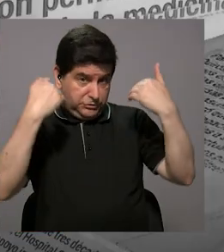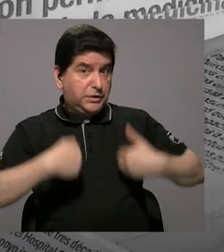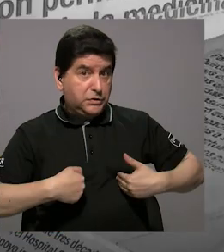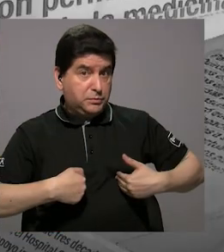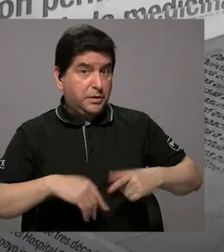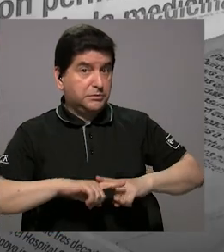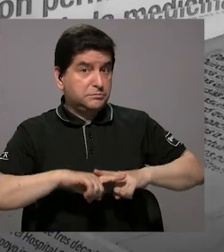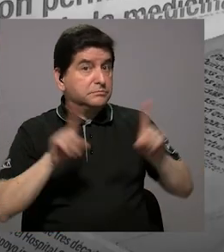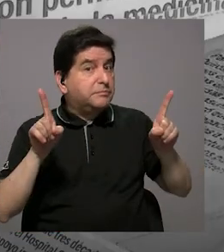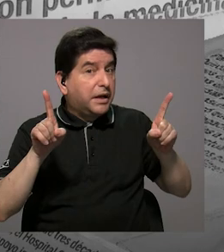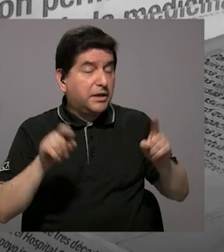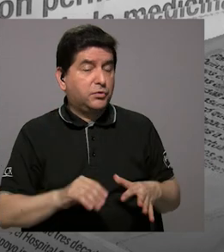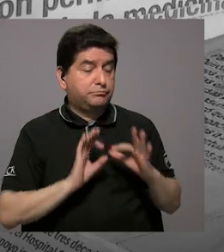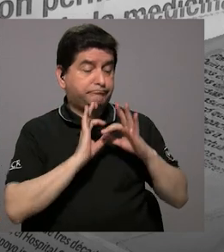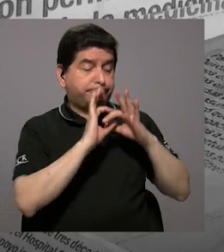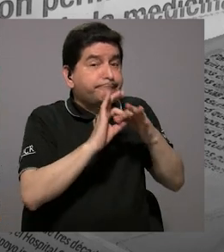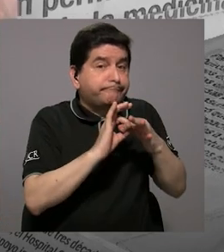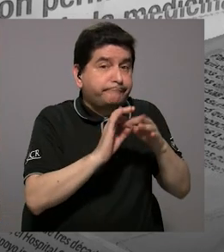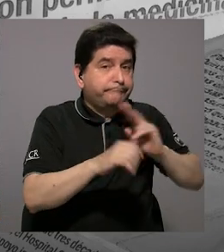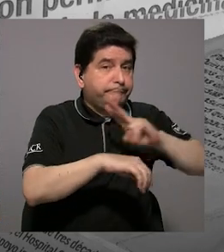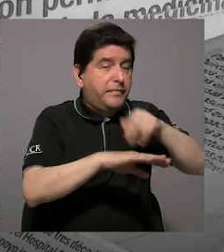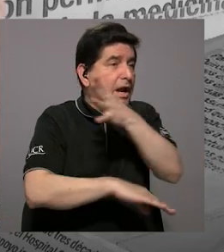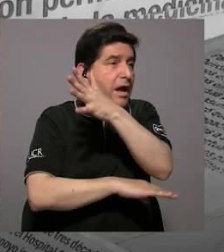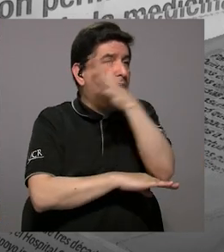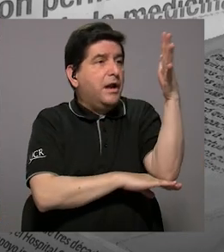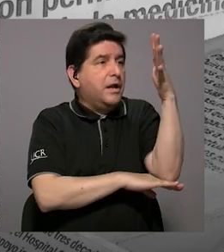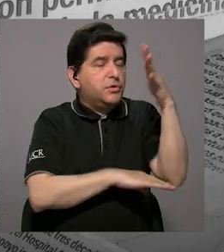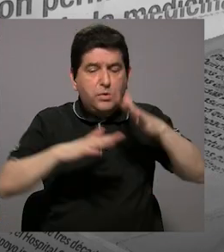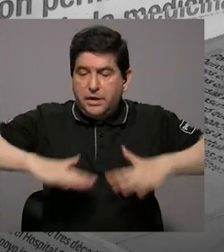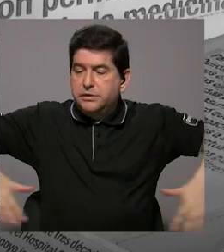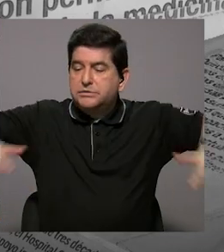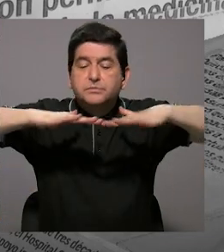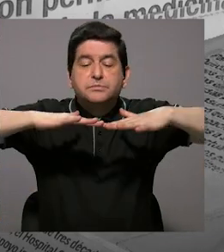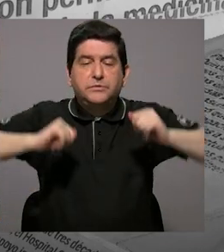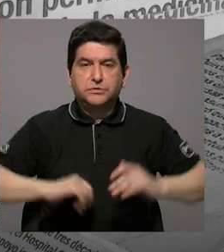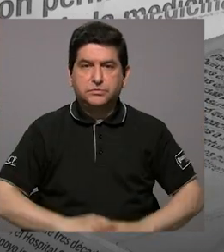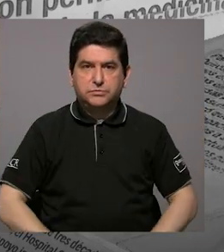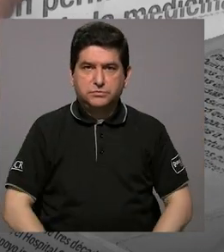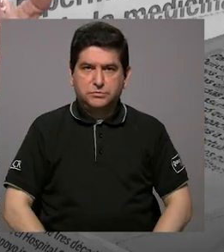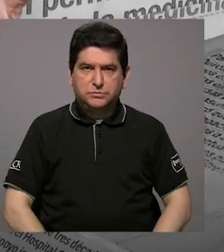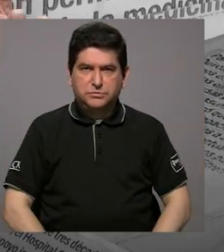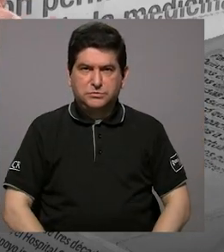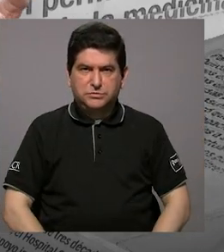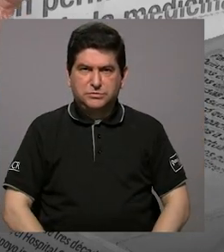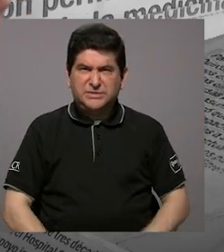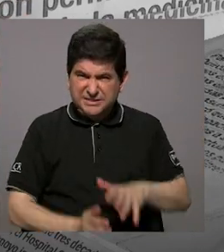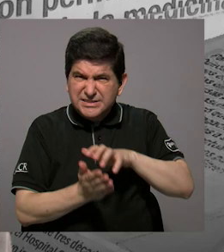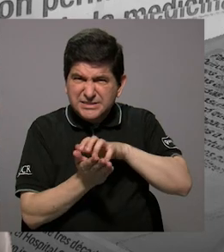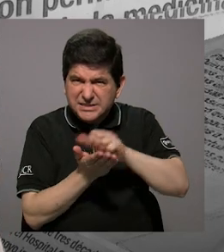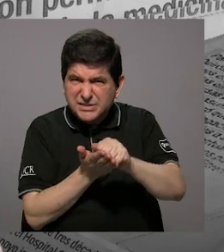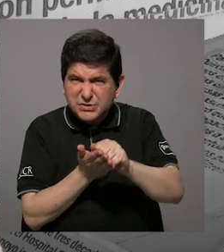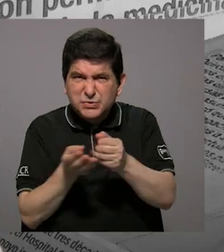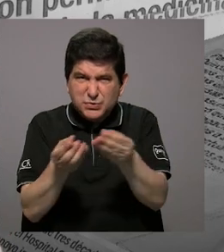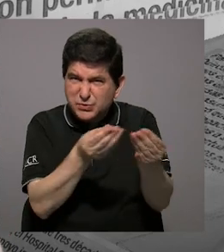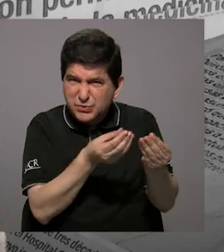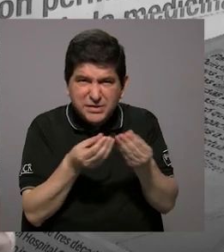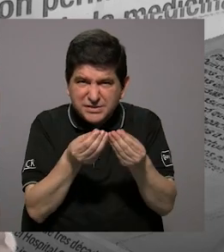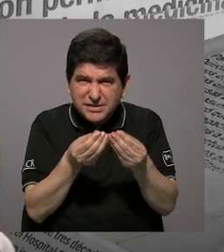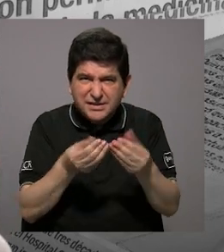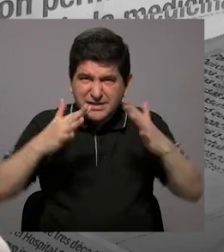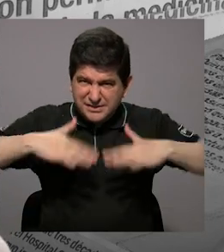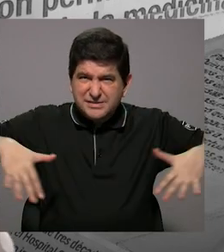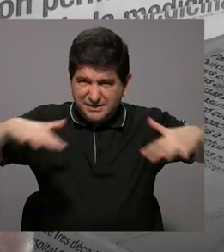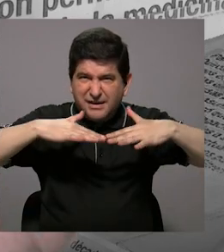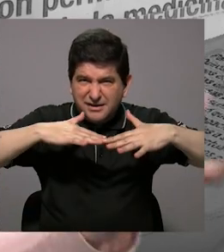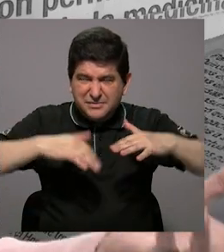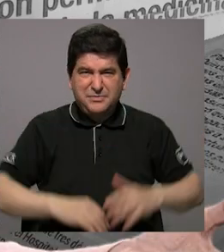pero el ser humano está ligado a la naturaleza, a su entorno. ¿Cuán dañino es también esta sustancia para